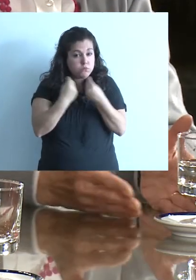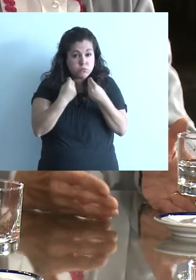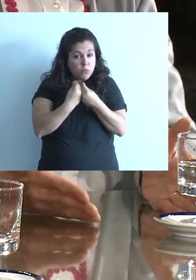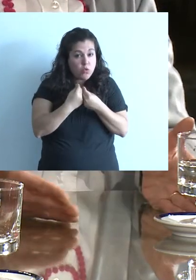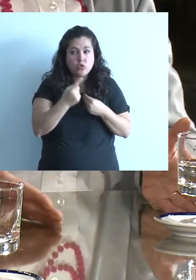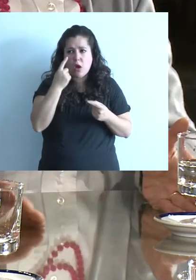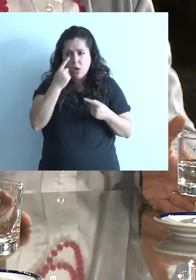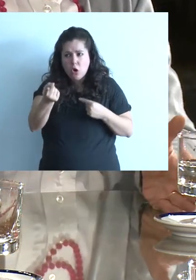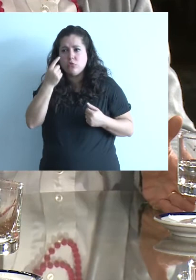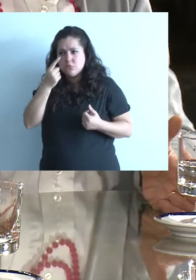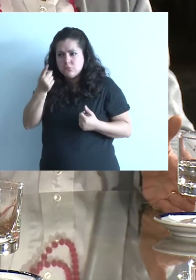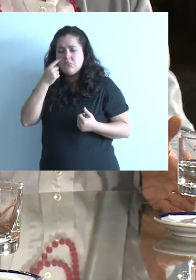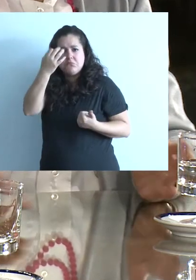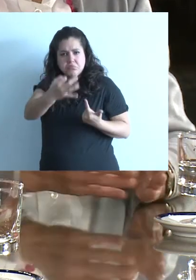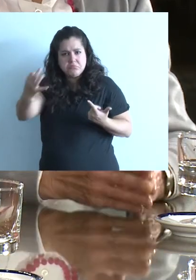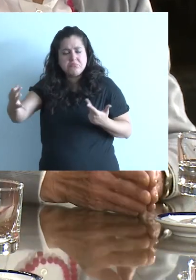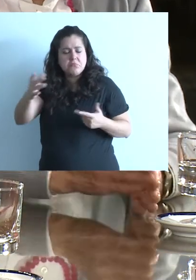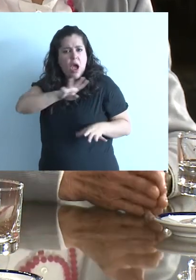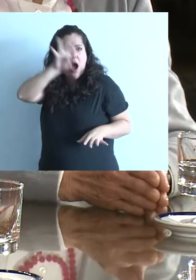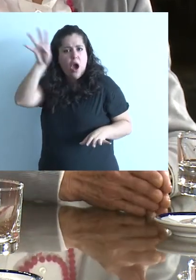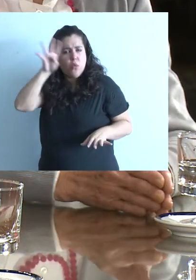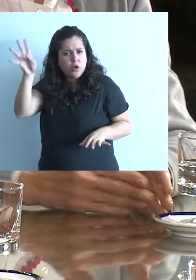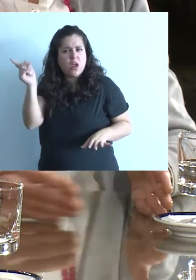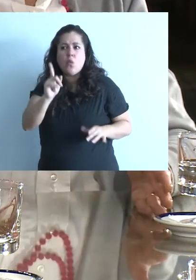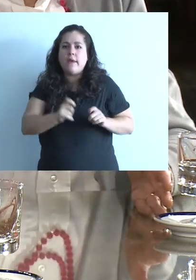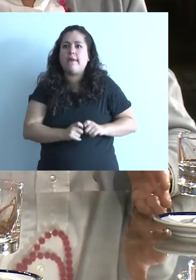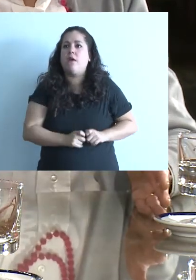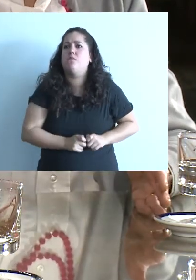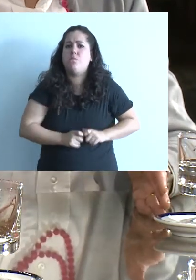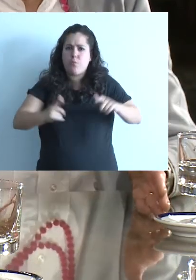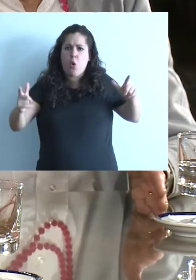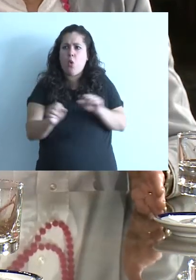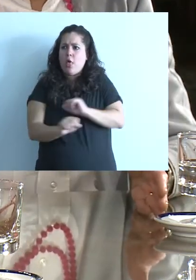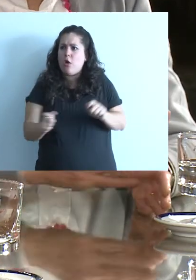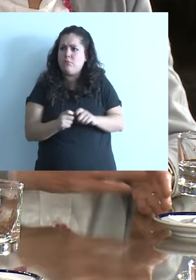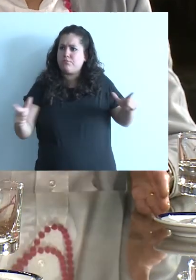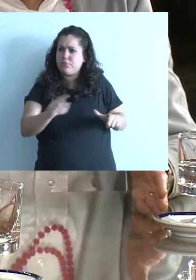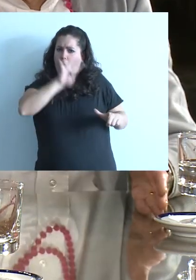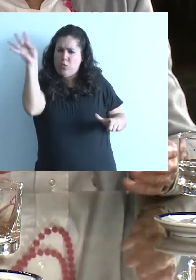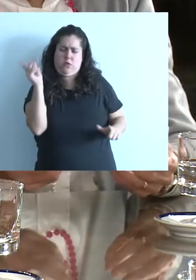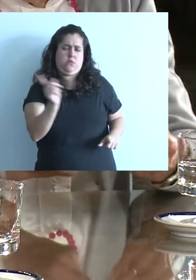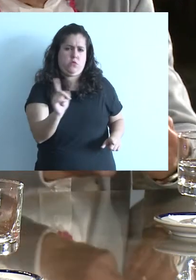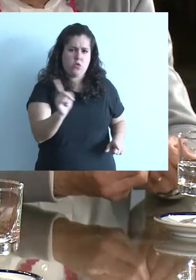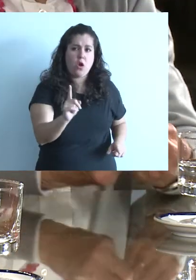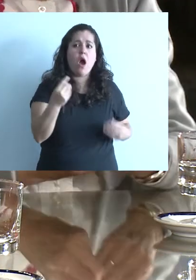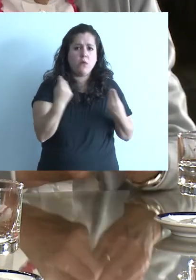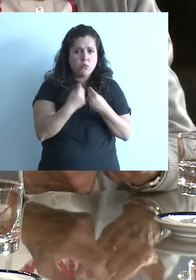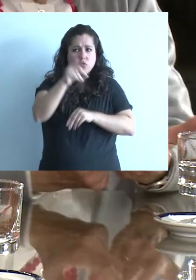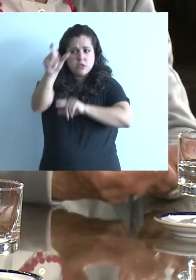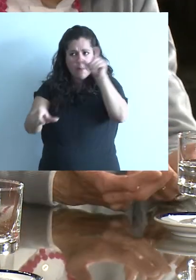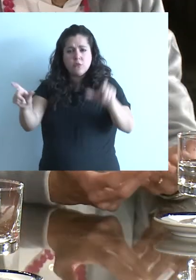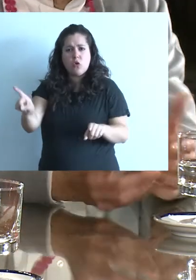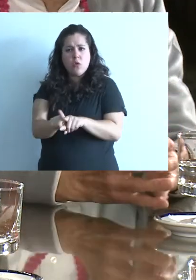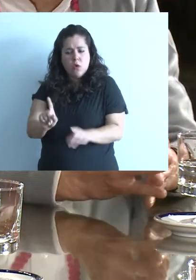cantidad que se está reconociendo como indígena, no es que ha crecido la población indígena, hay muchos que